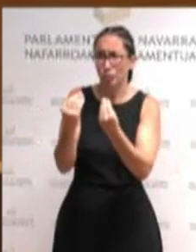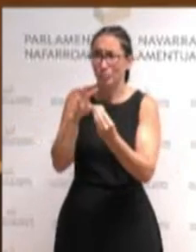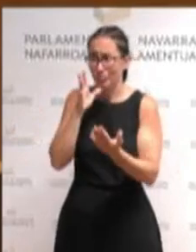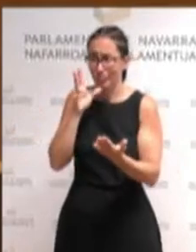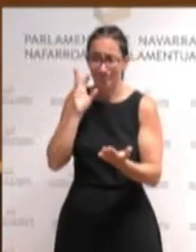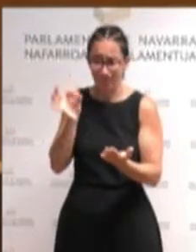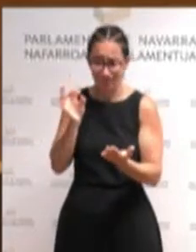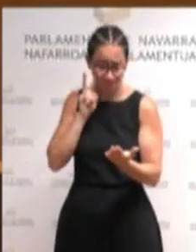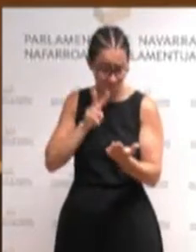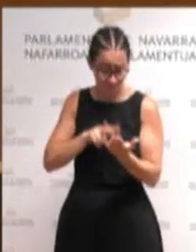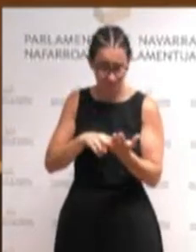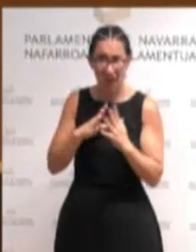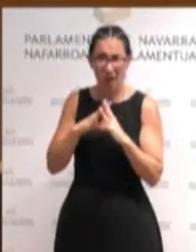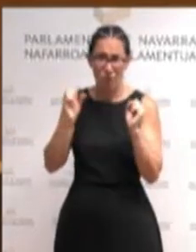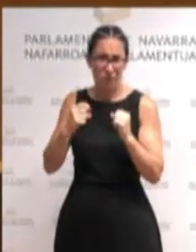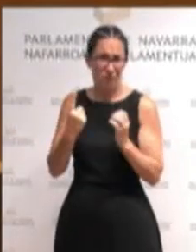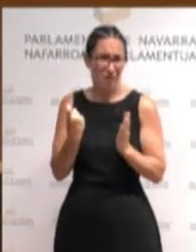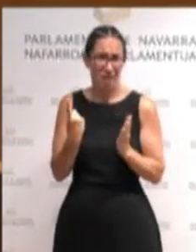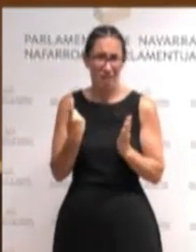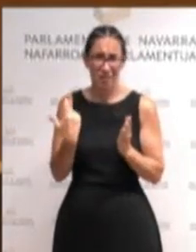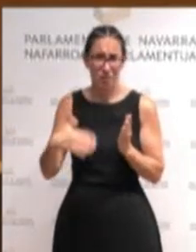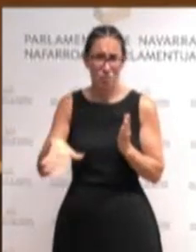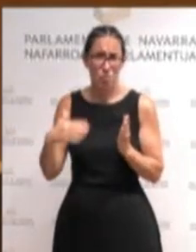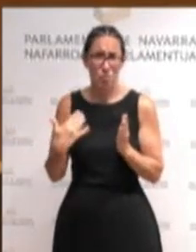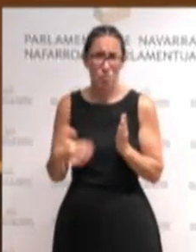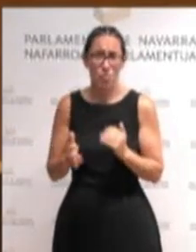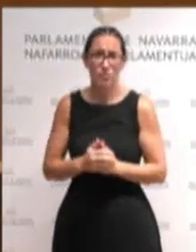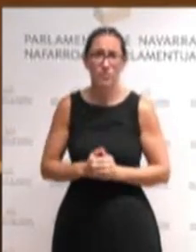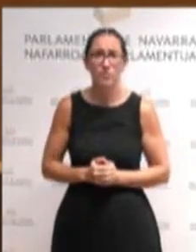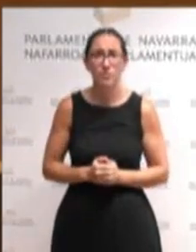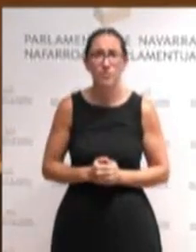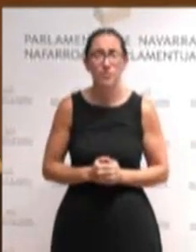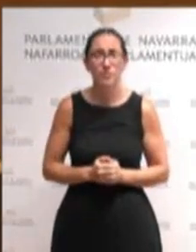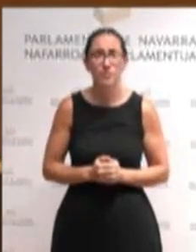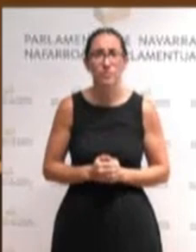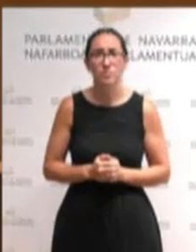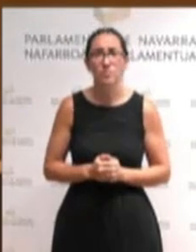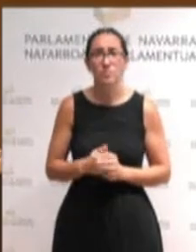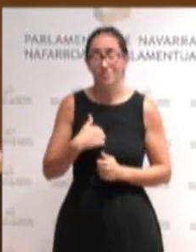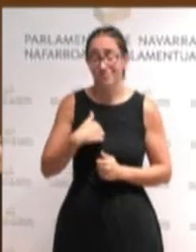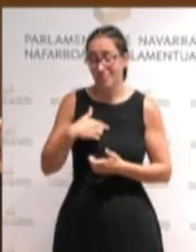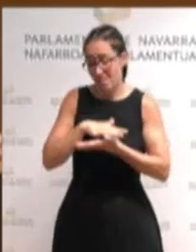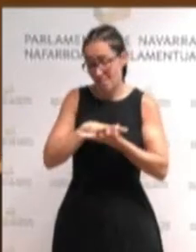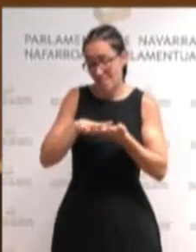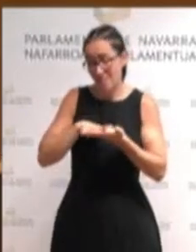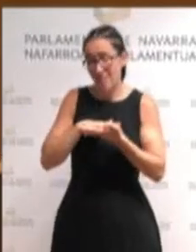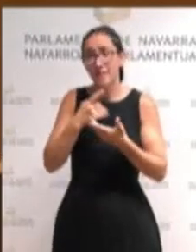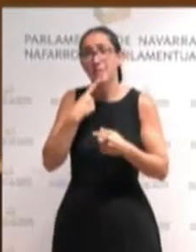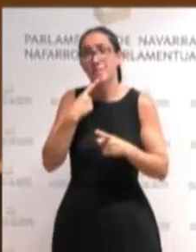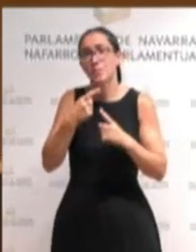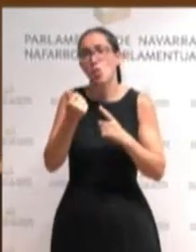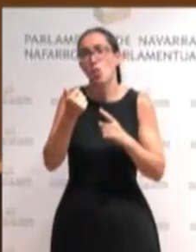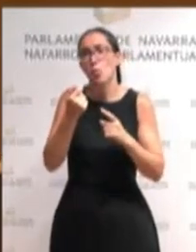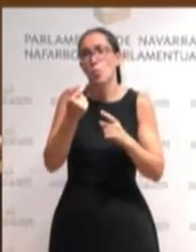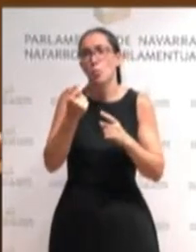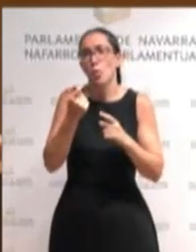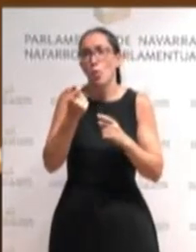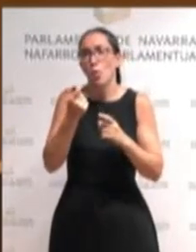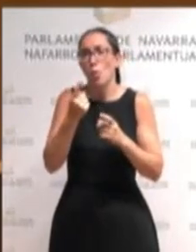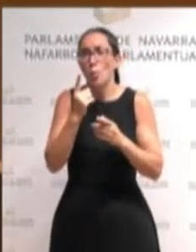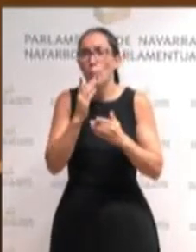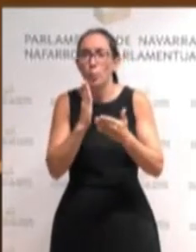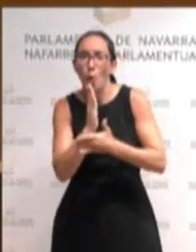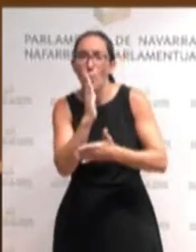este acuerdo. Hablaba de un punto de inflexión y ¿a qué me refiero? Esta